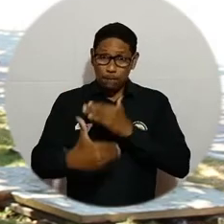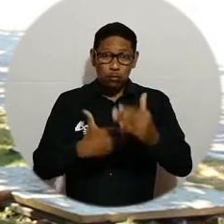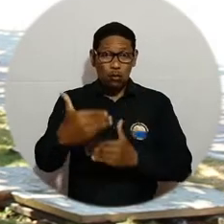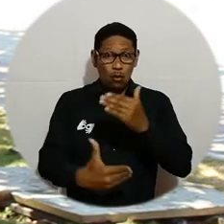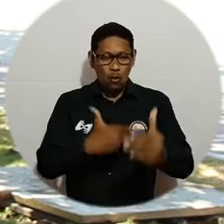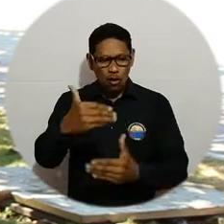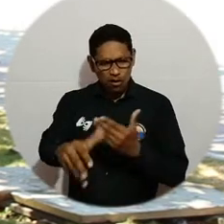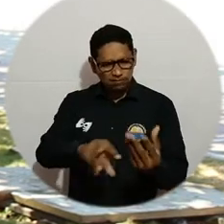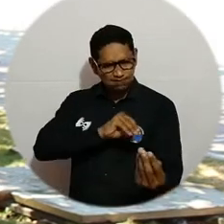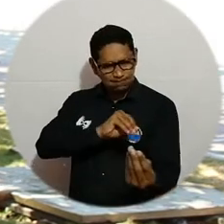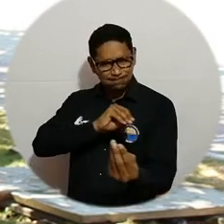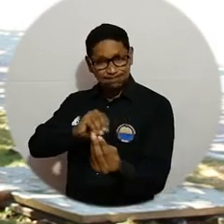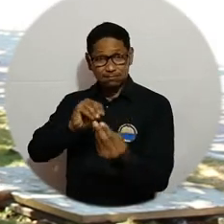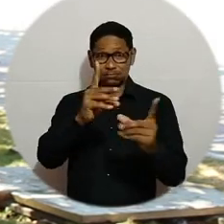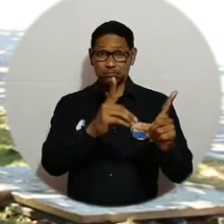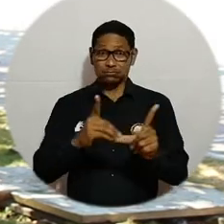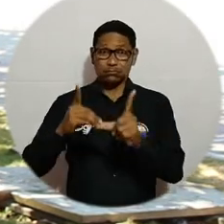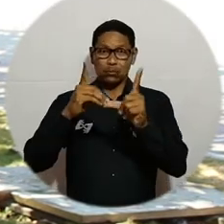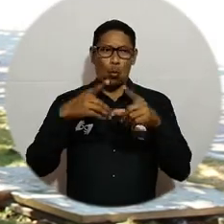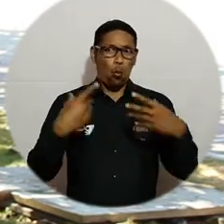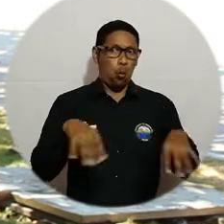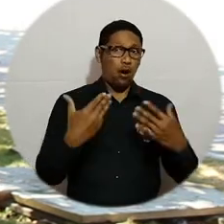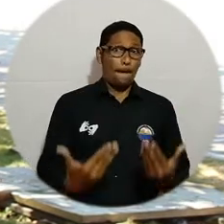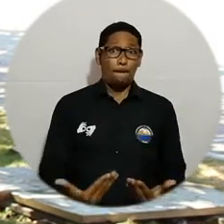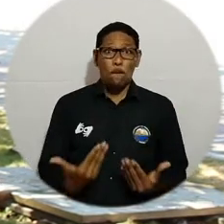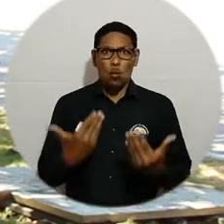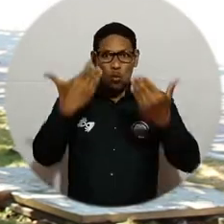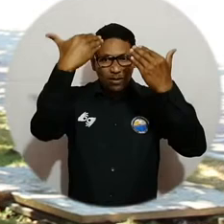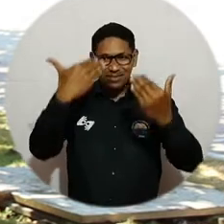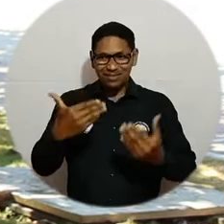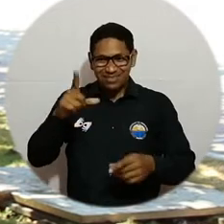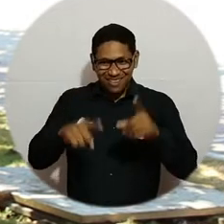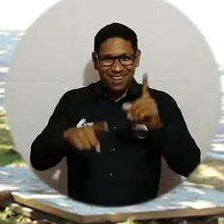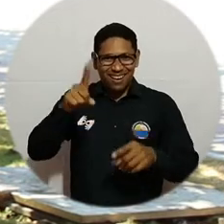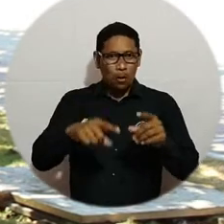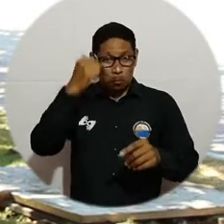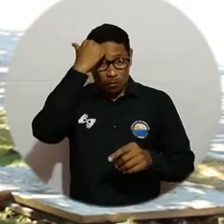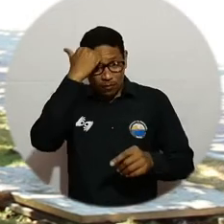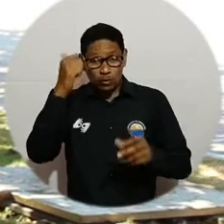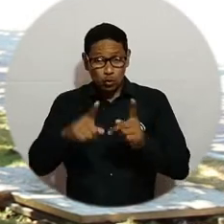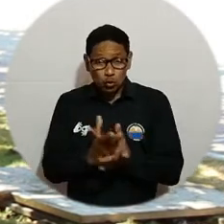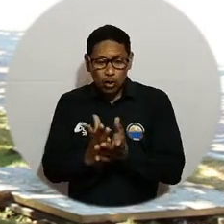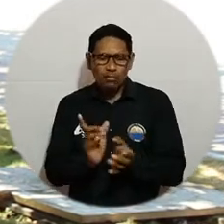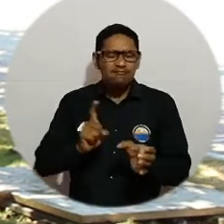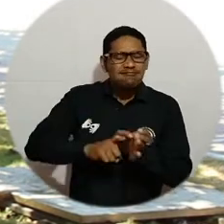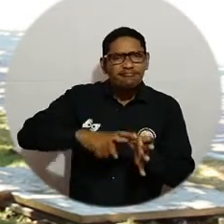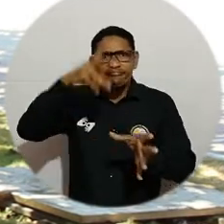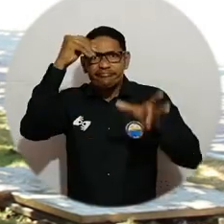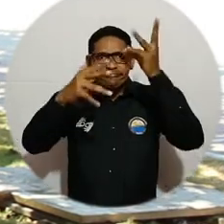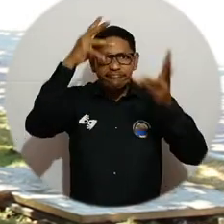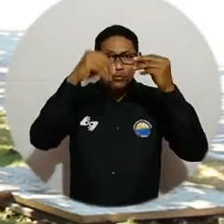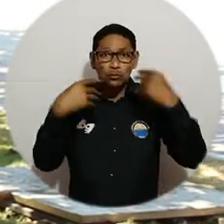todo el proceso de formación doctoral. Es una experiencia enriquecedora para los estudiantes, pero también los